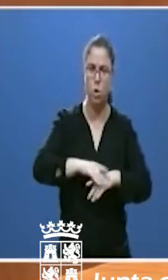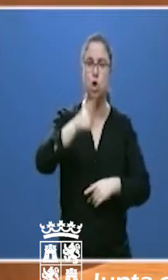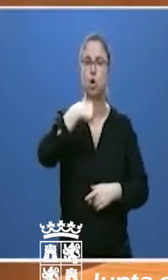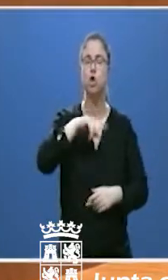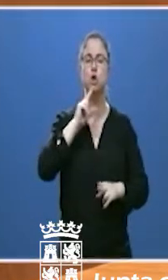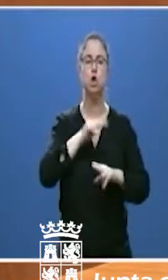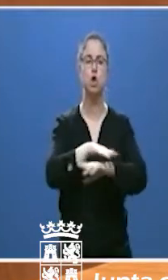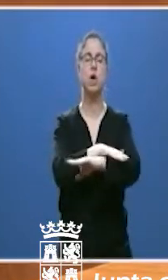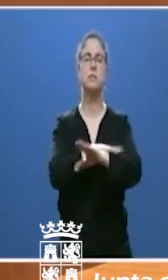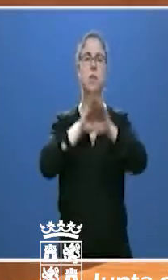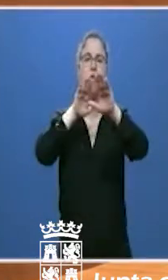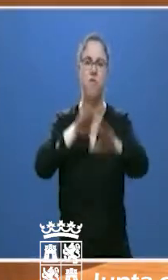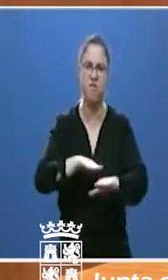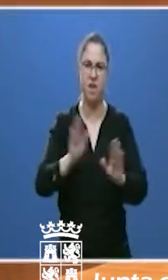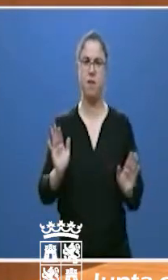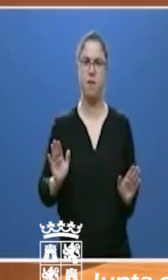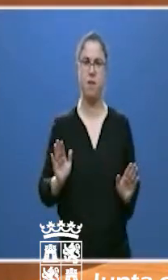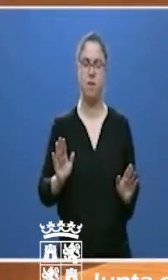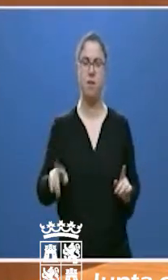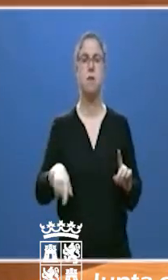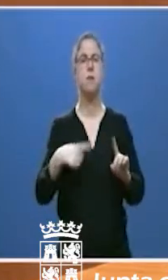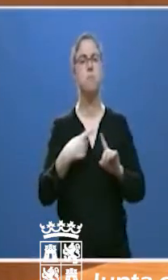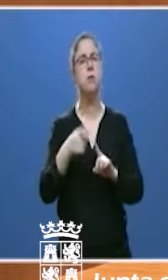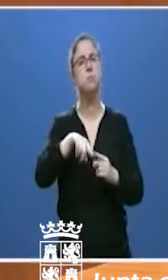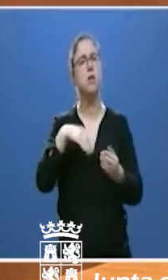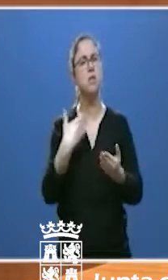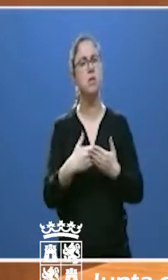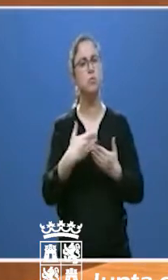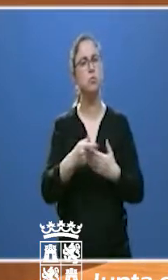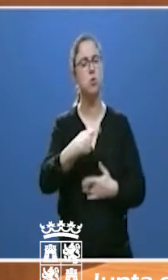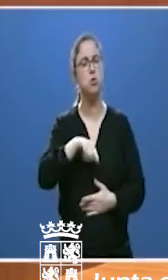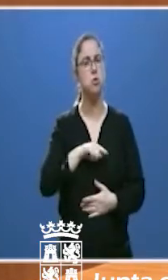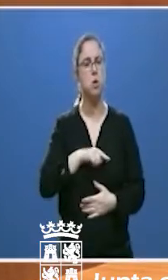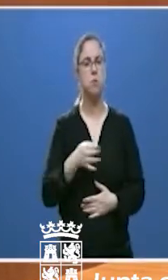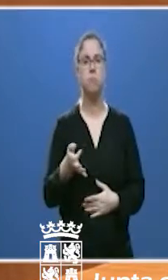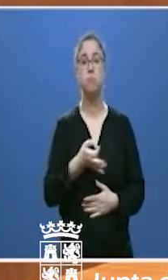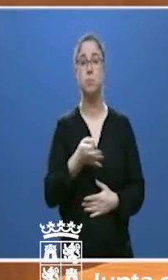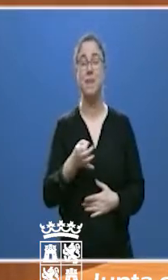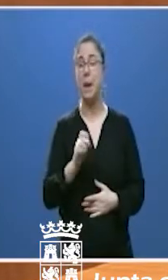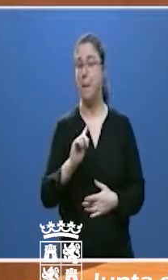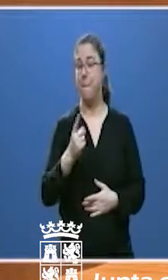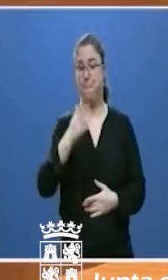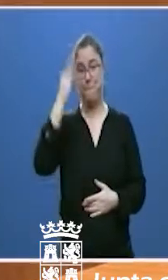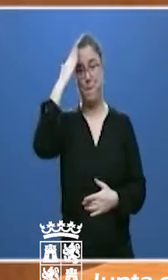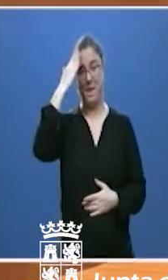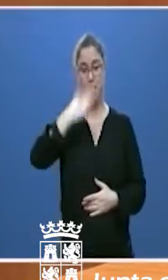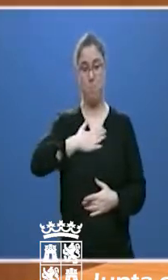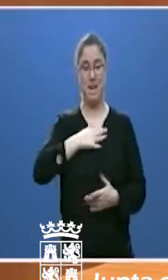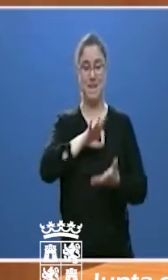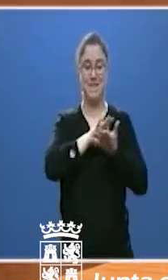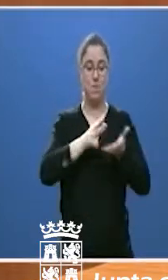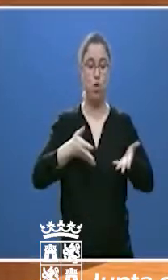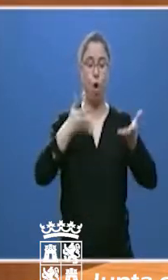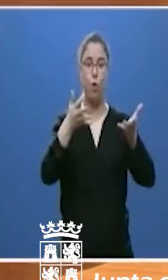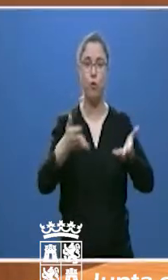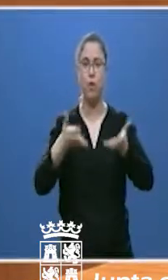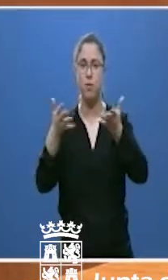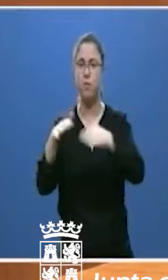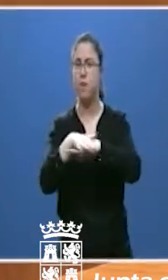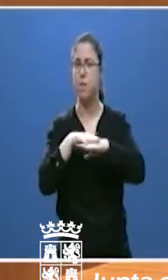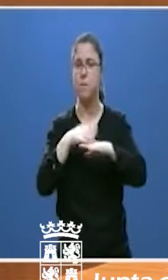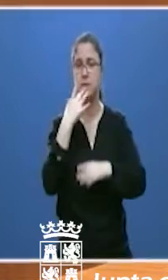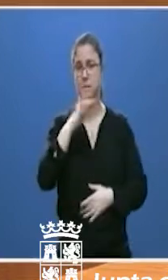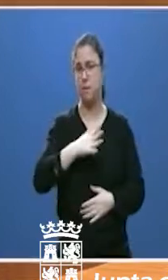leal. Hemos demostrado nuestra eficacia como principales prestadores de esos servicios públicos básicos,